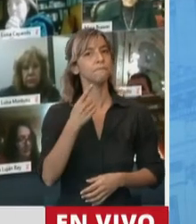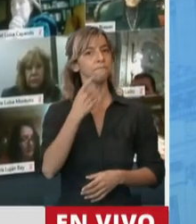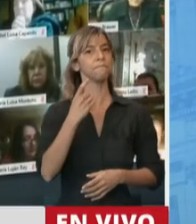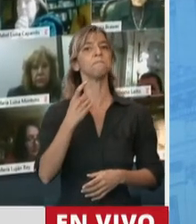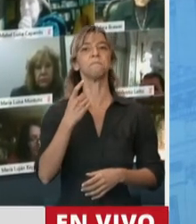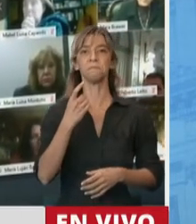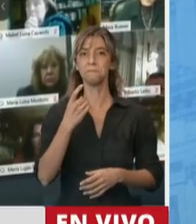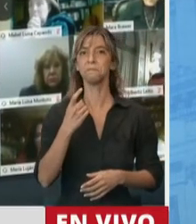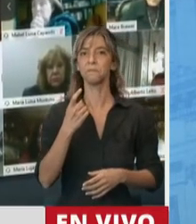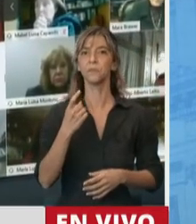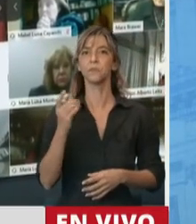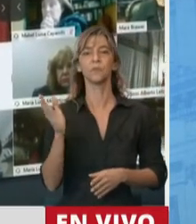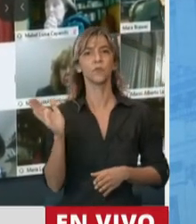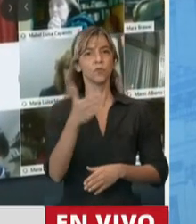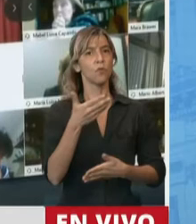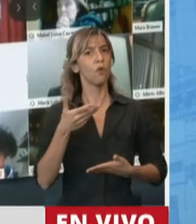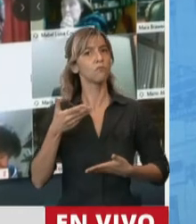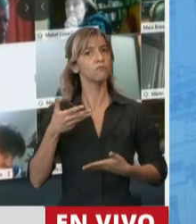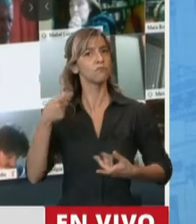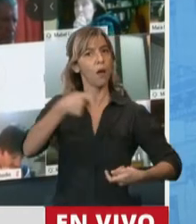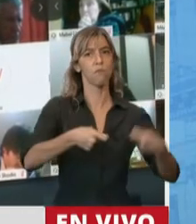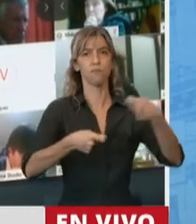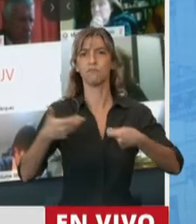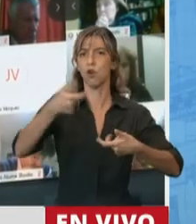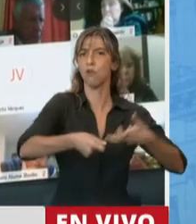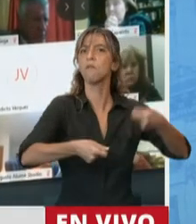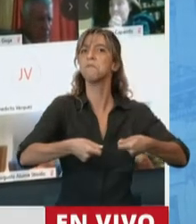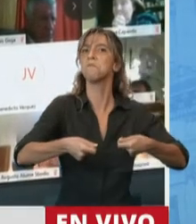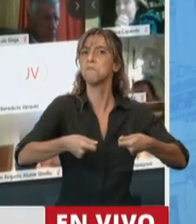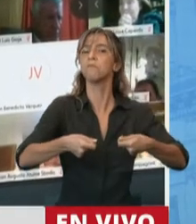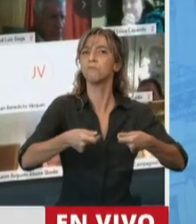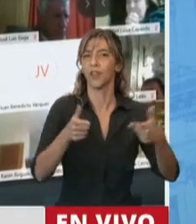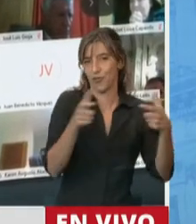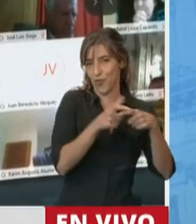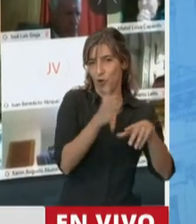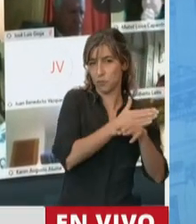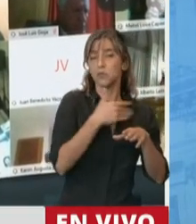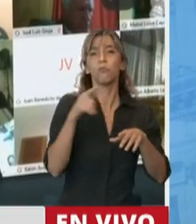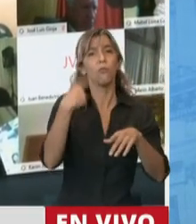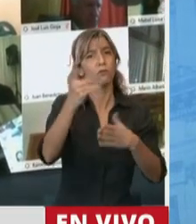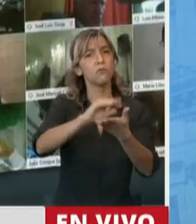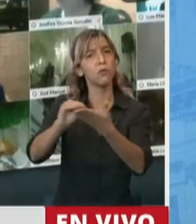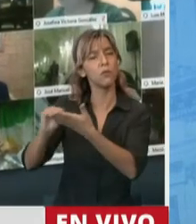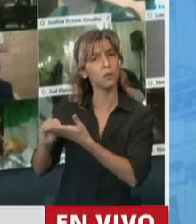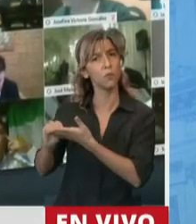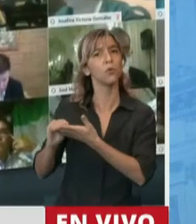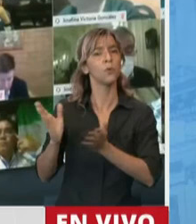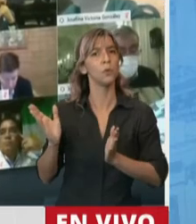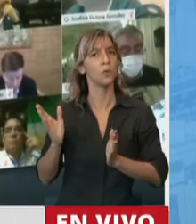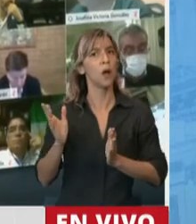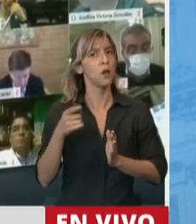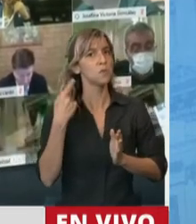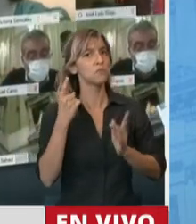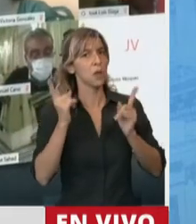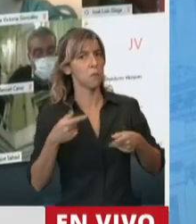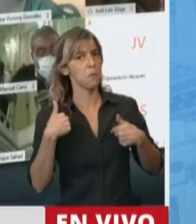por tanto los que componen la comisión como el resto de los diputados que no pertenecemos y